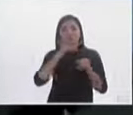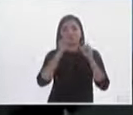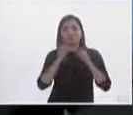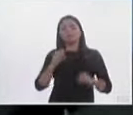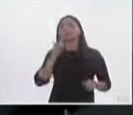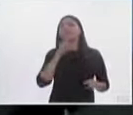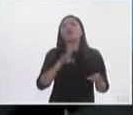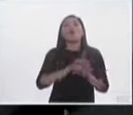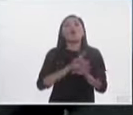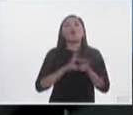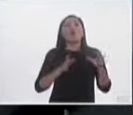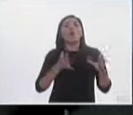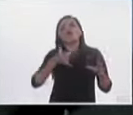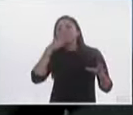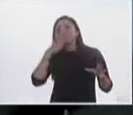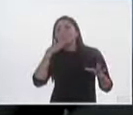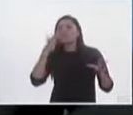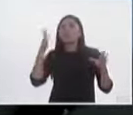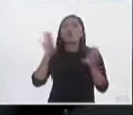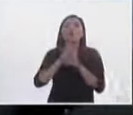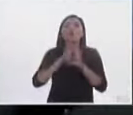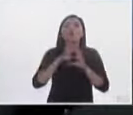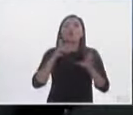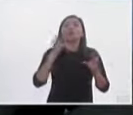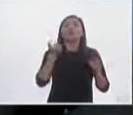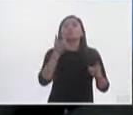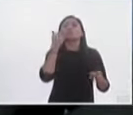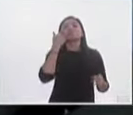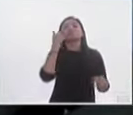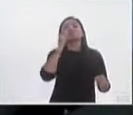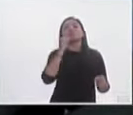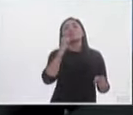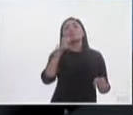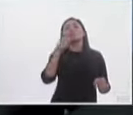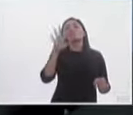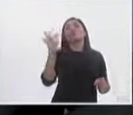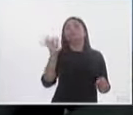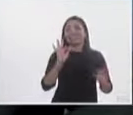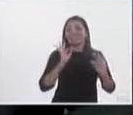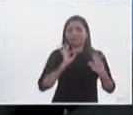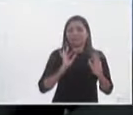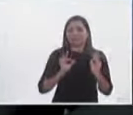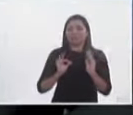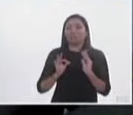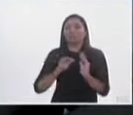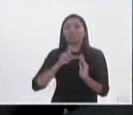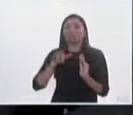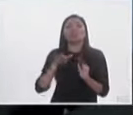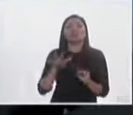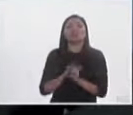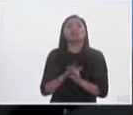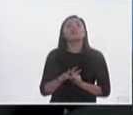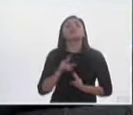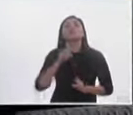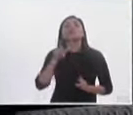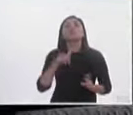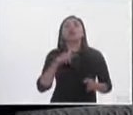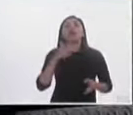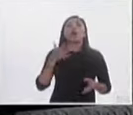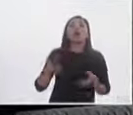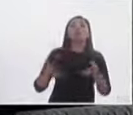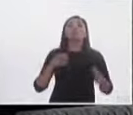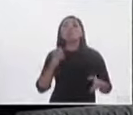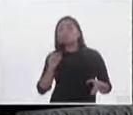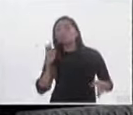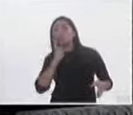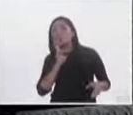no agarren las mañas de transas y corruptos como el 95% de los políticos ya desde ahorita están poniendo trabas de a ver si